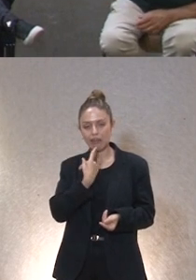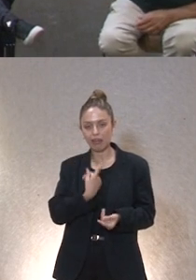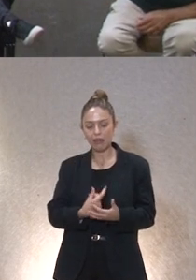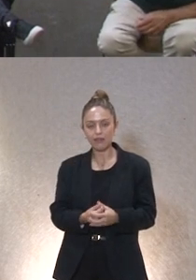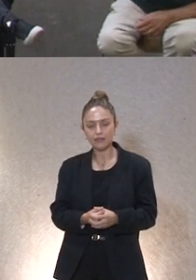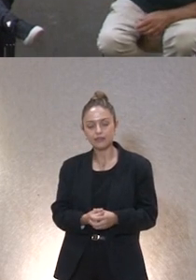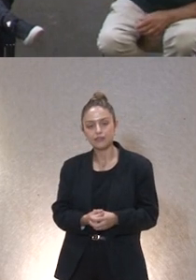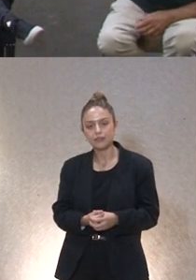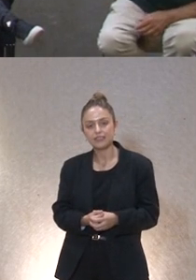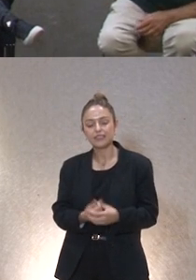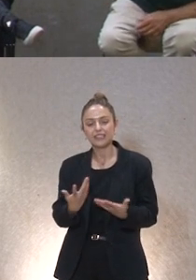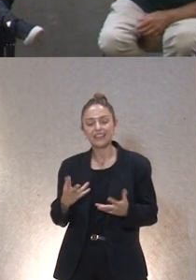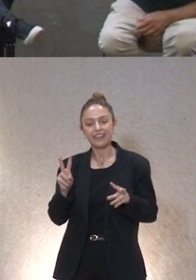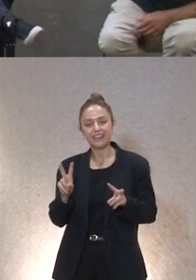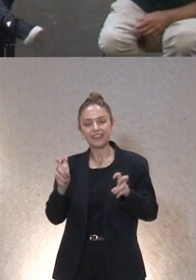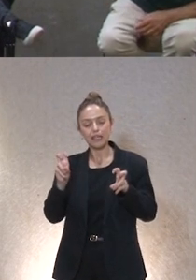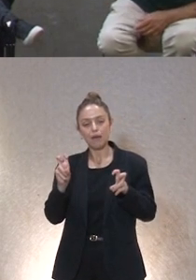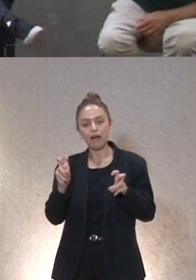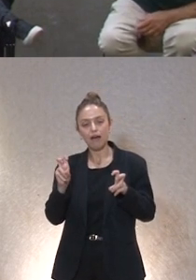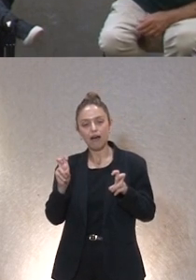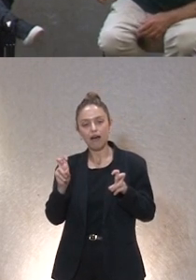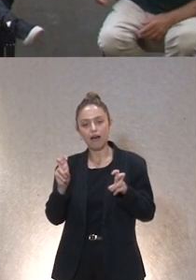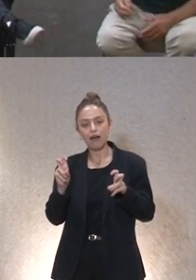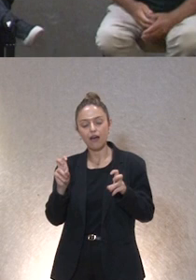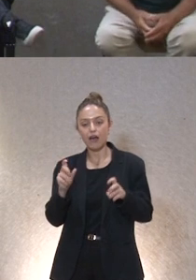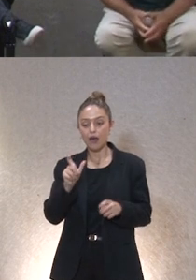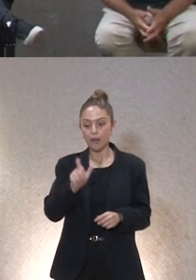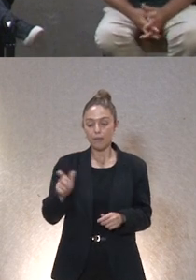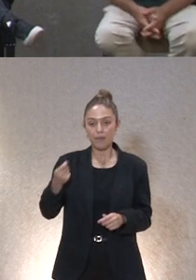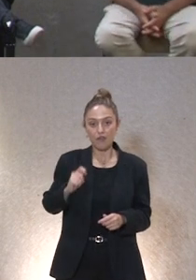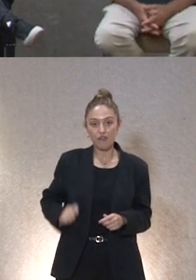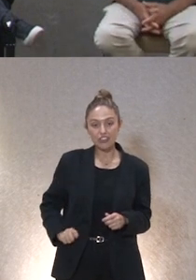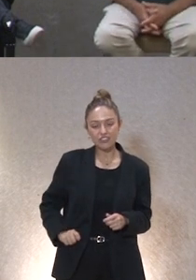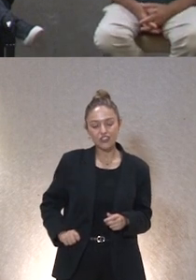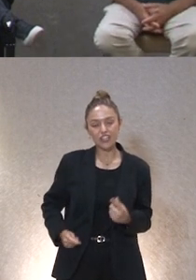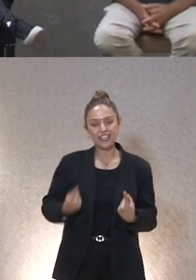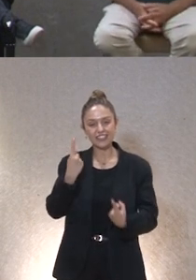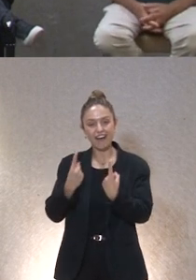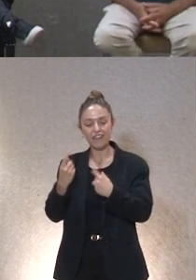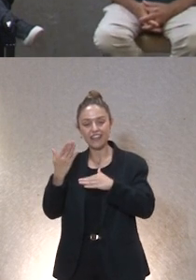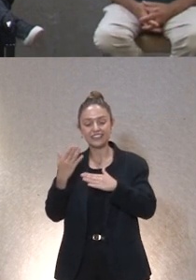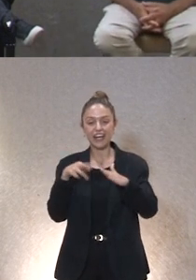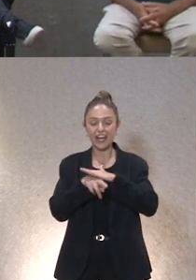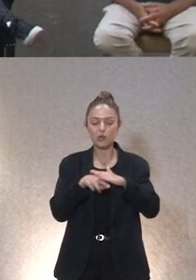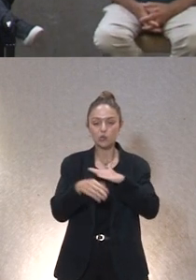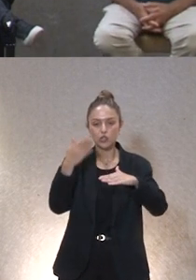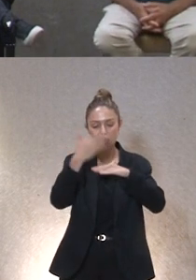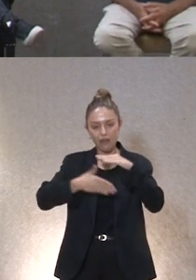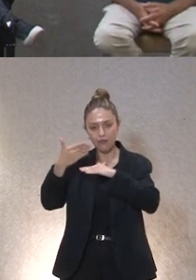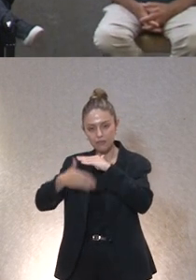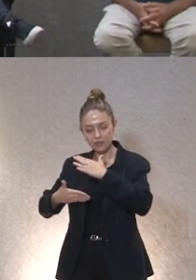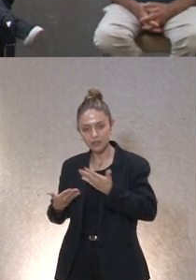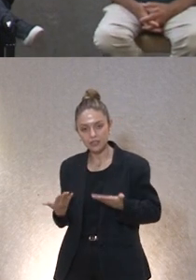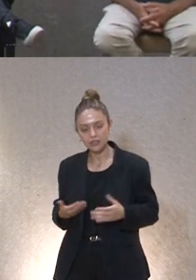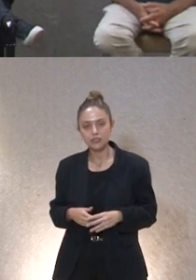sobre todo sobre el malestar que sienten a veces los y las profesionales con alguna limitación de recursos o con